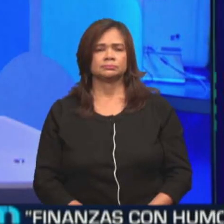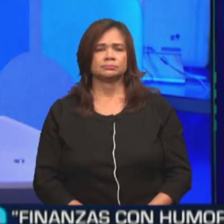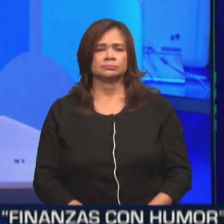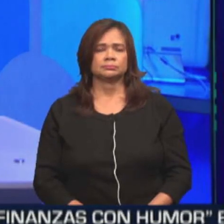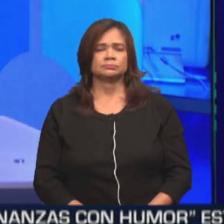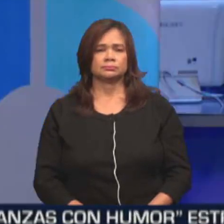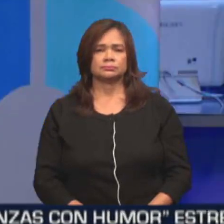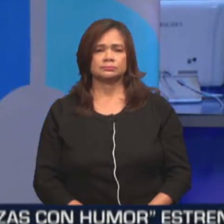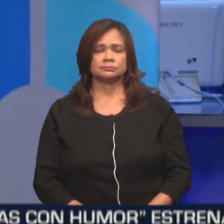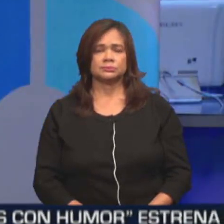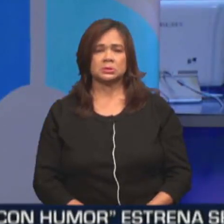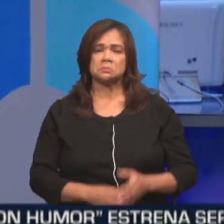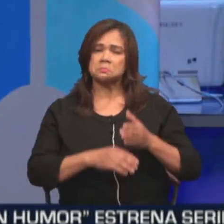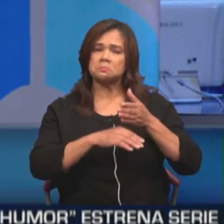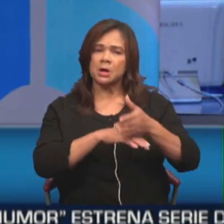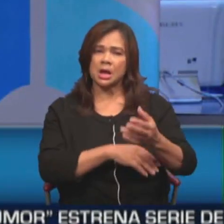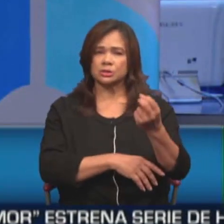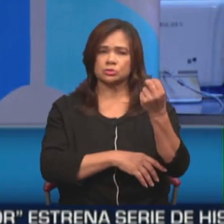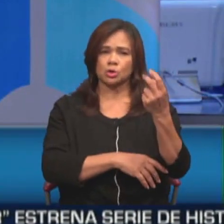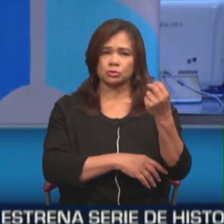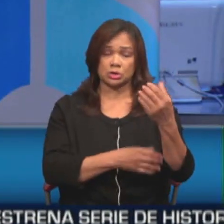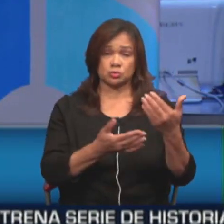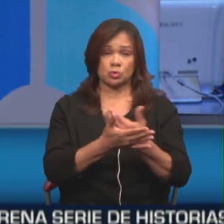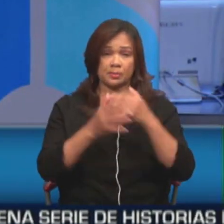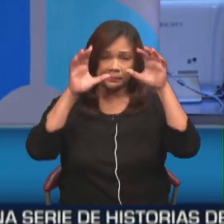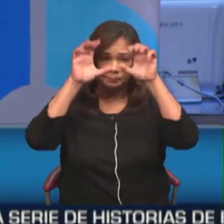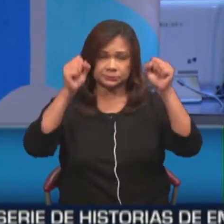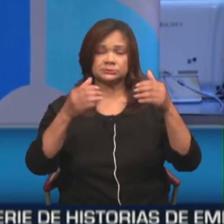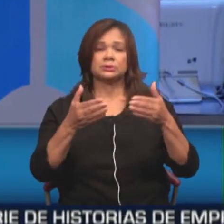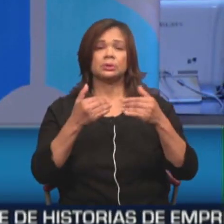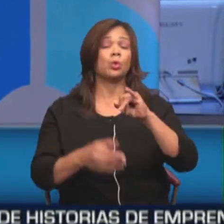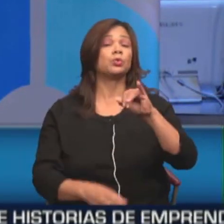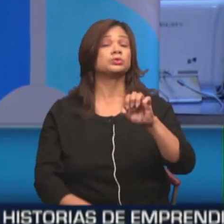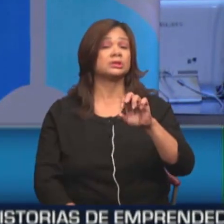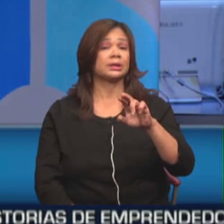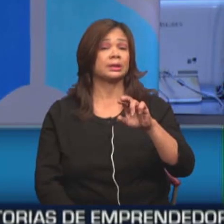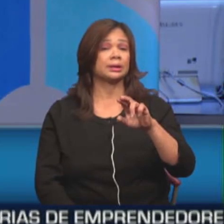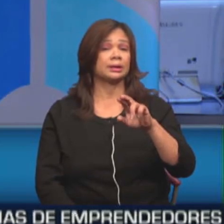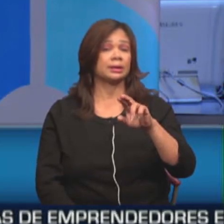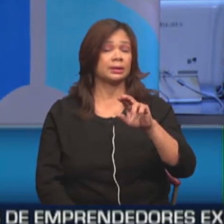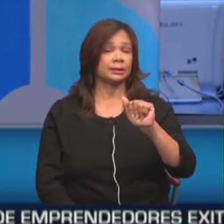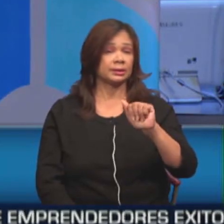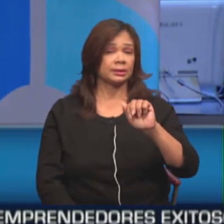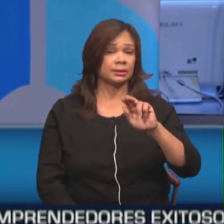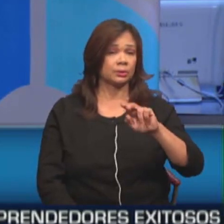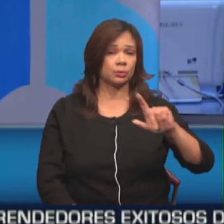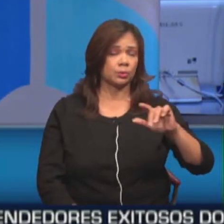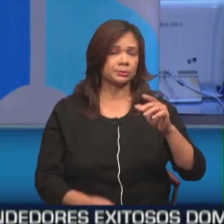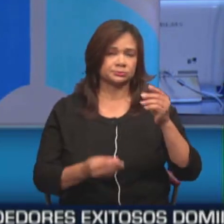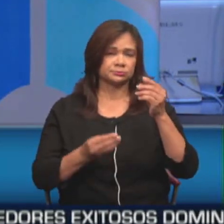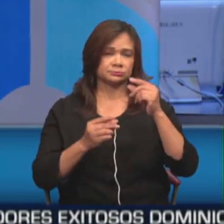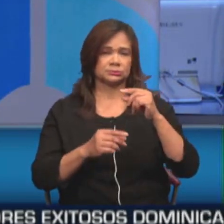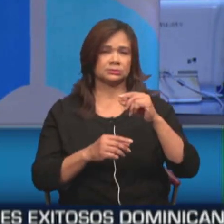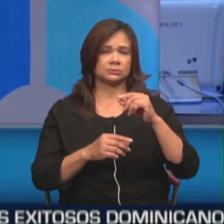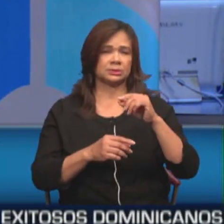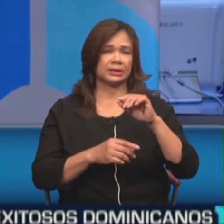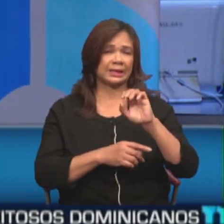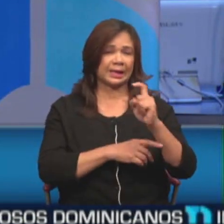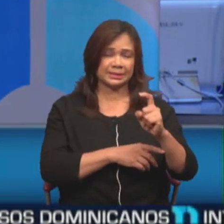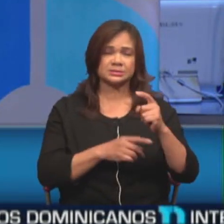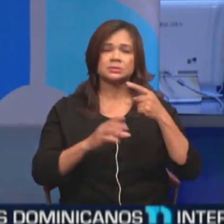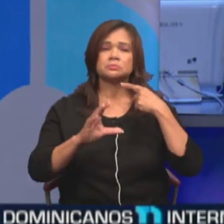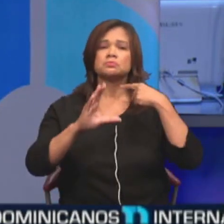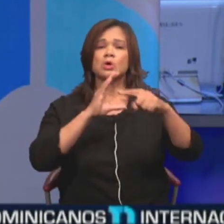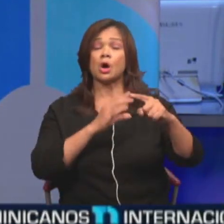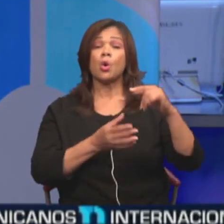Pasado el mediodía de hoy, el nuevo presidente de Panamá, José Raúl Mulino, daba a conocer a través de su cuenta de ex que un